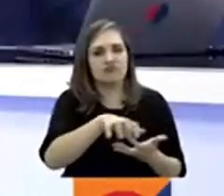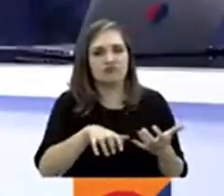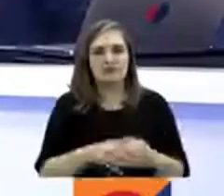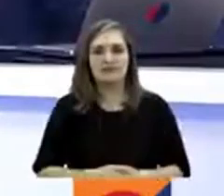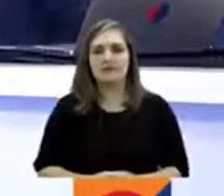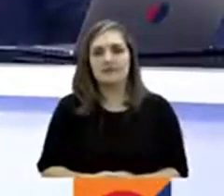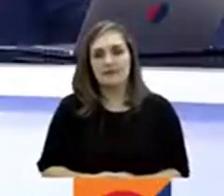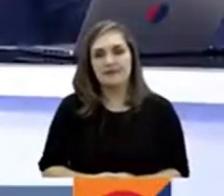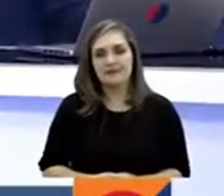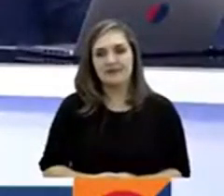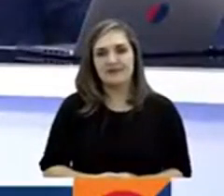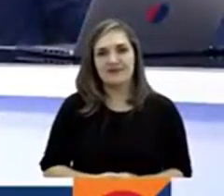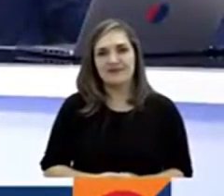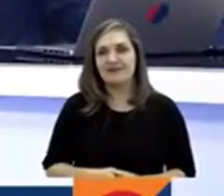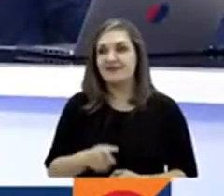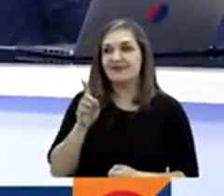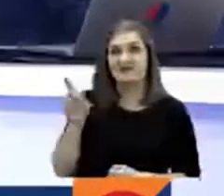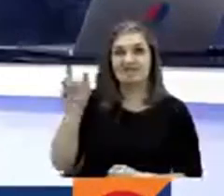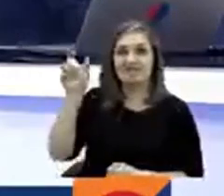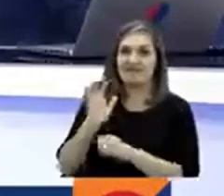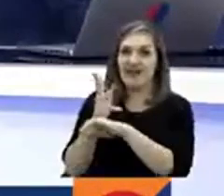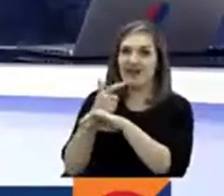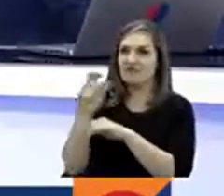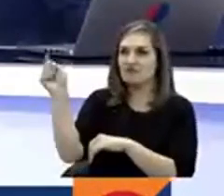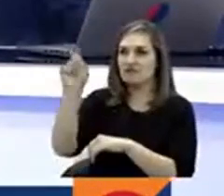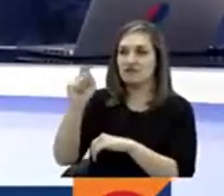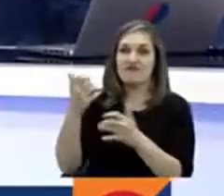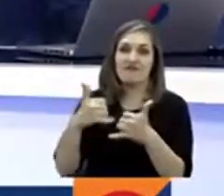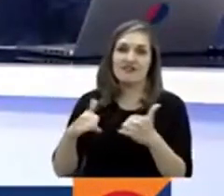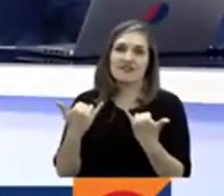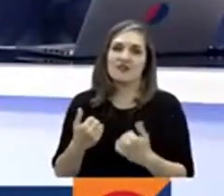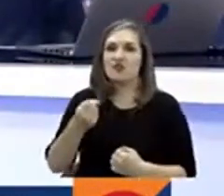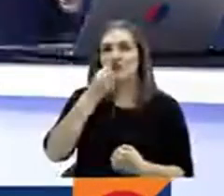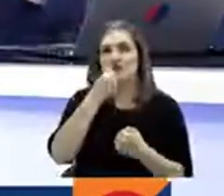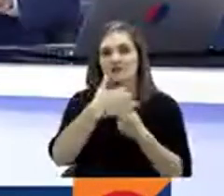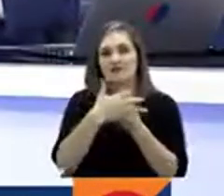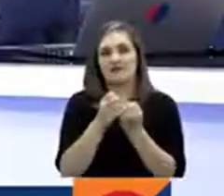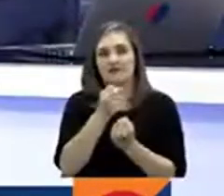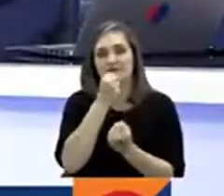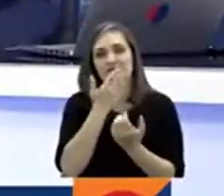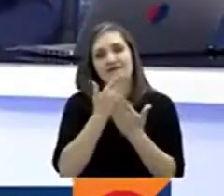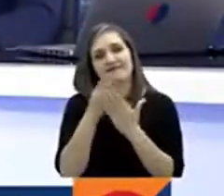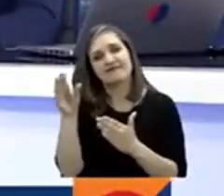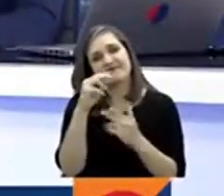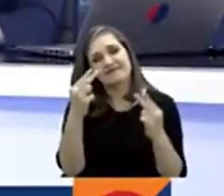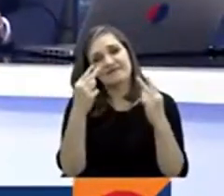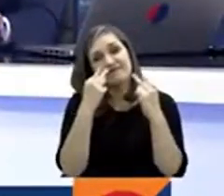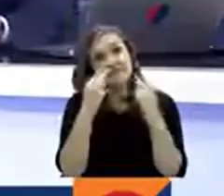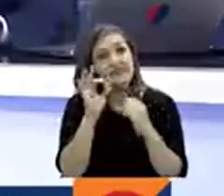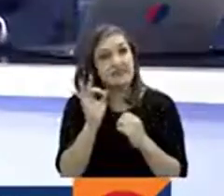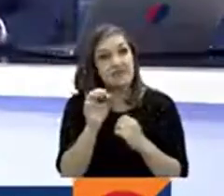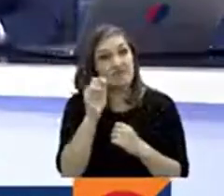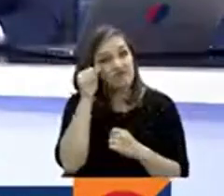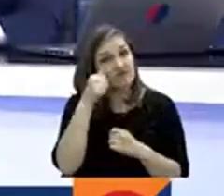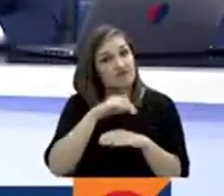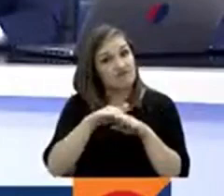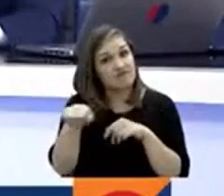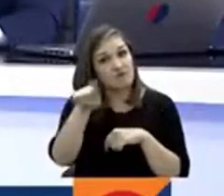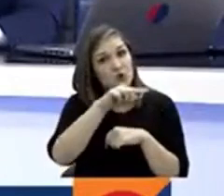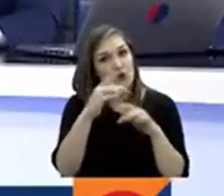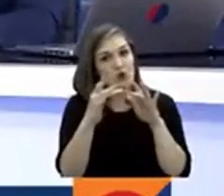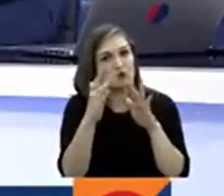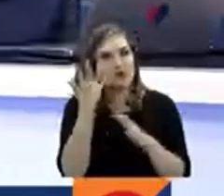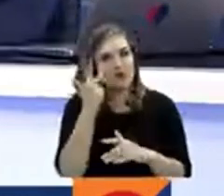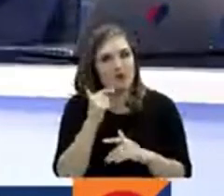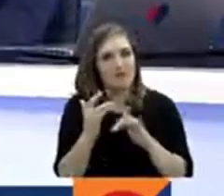Y con Banksy y su arte terminamos esta emisión central de RTBC Noticias. A ustedes, gracias por acompañarnos, y como siempre, los invitamos a seguir conectados